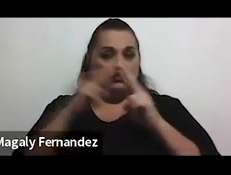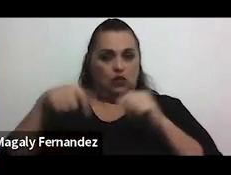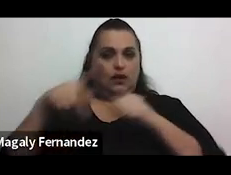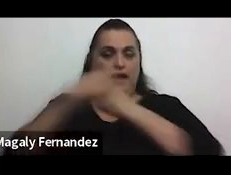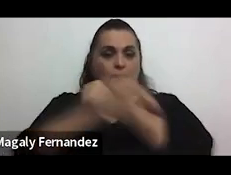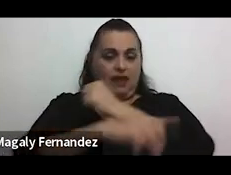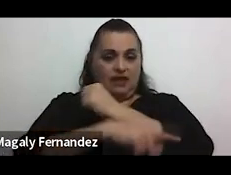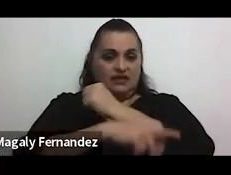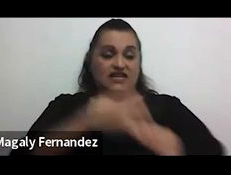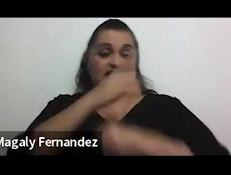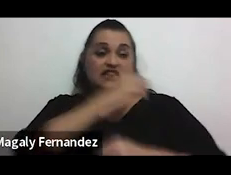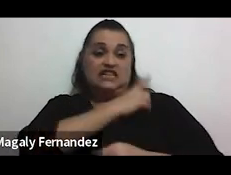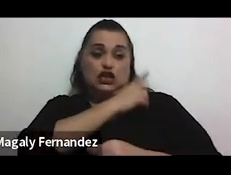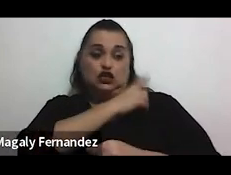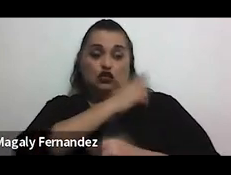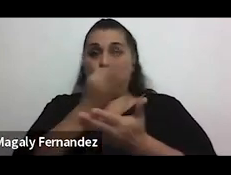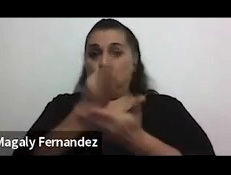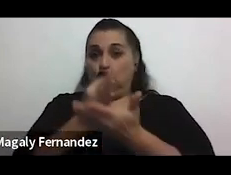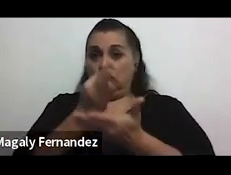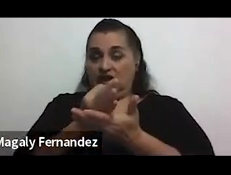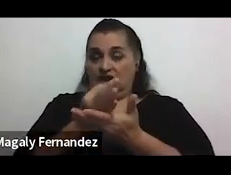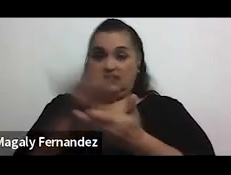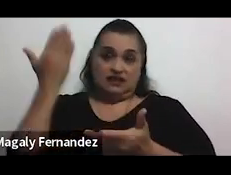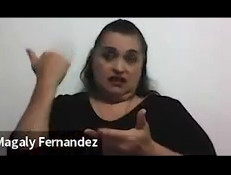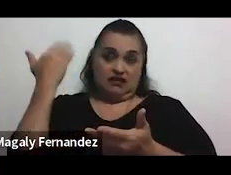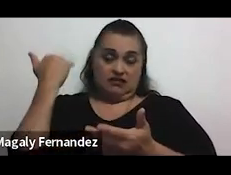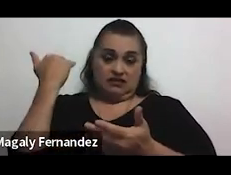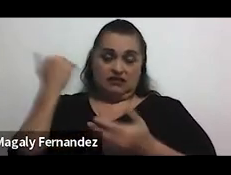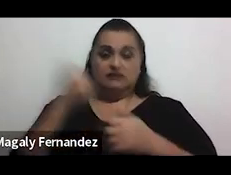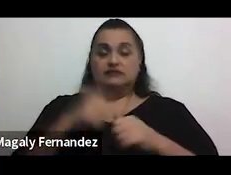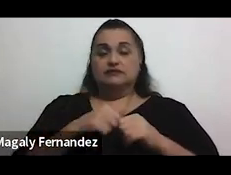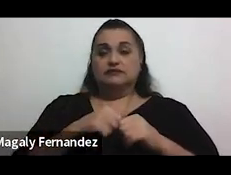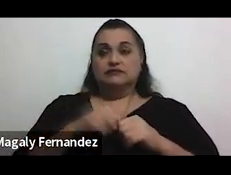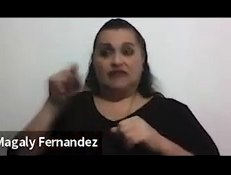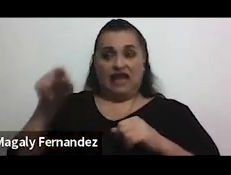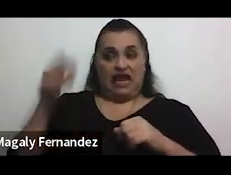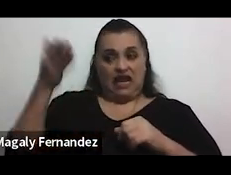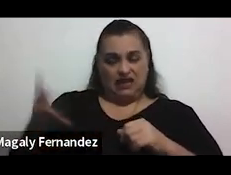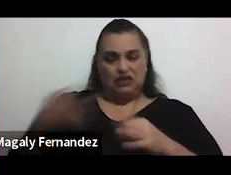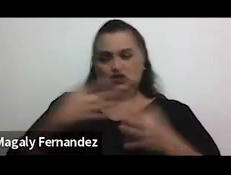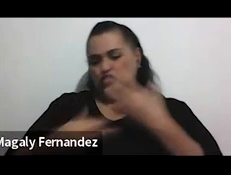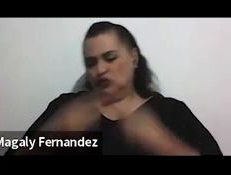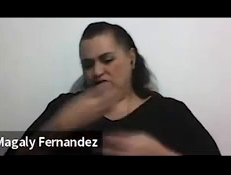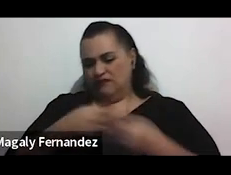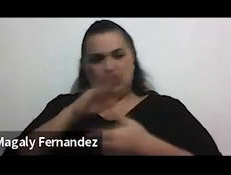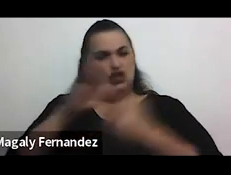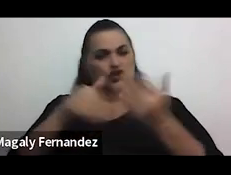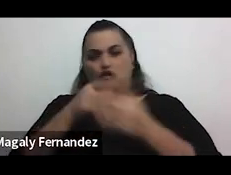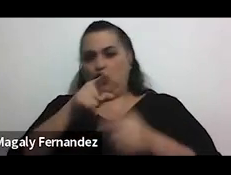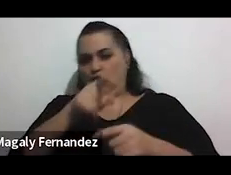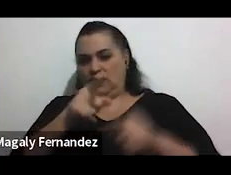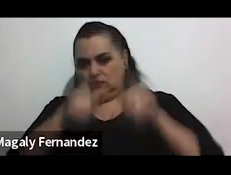era el director de fronteras anteriormente con él sufrí todo esto que se está leyendo ahí